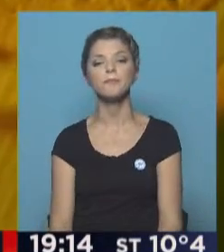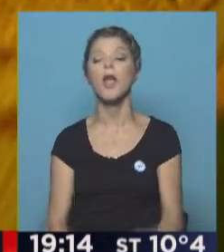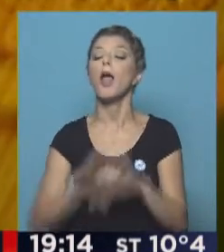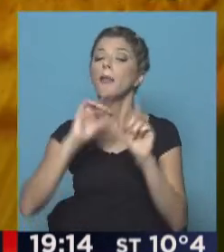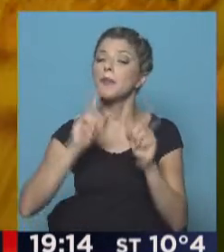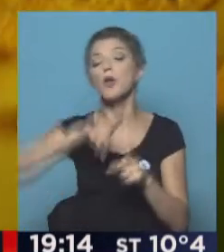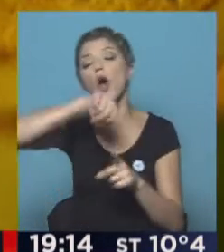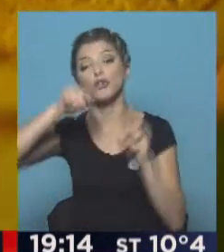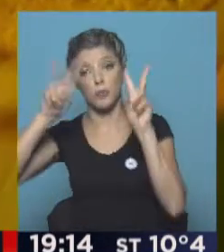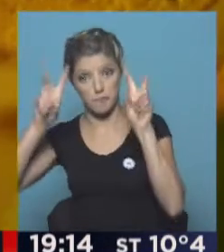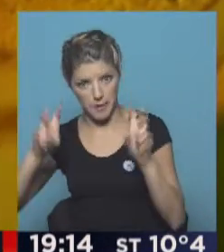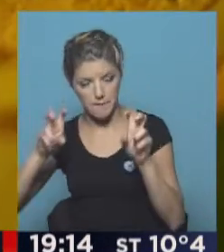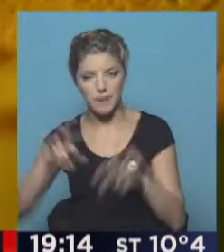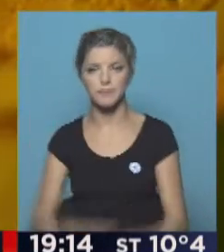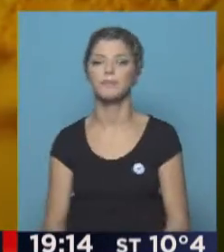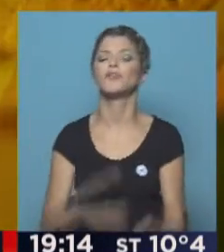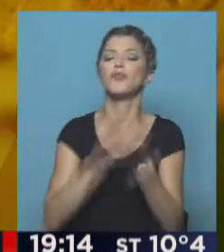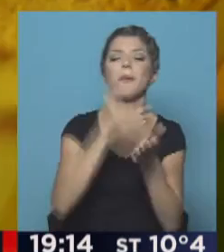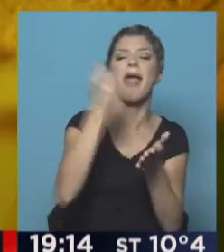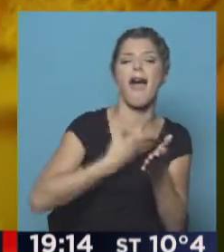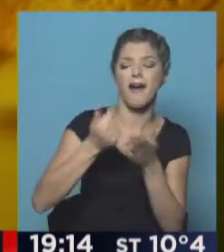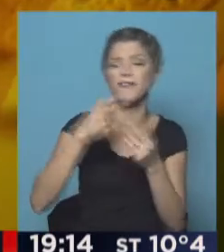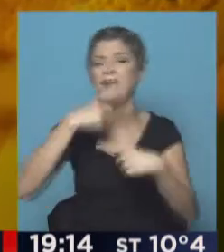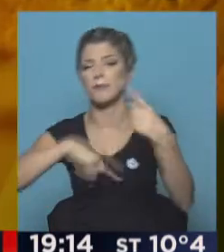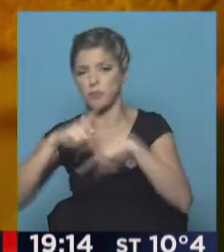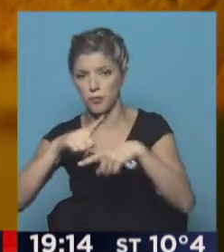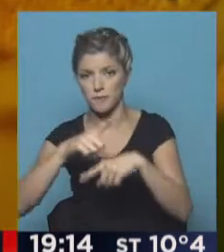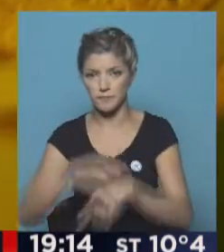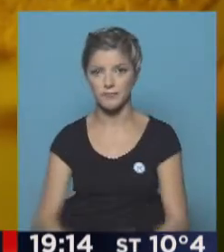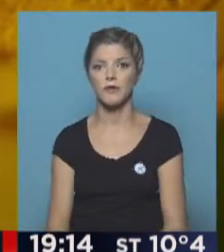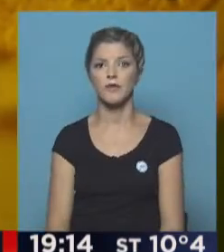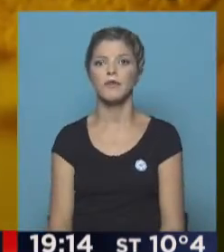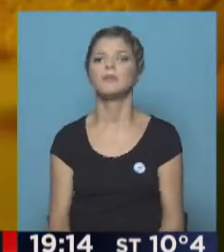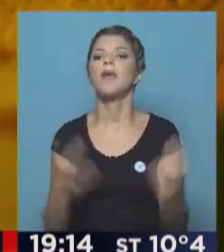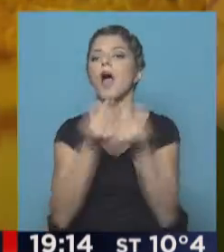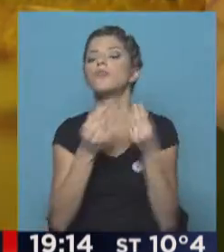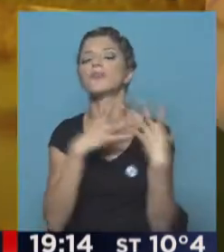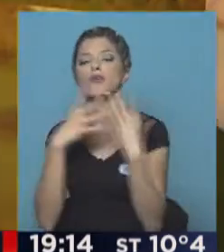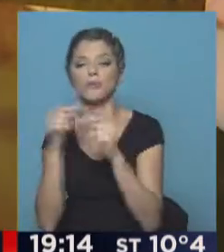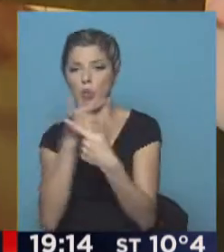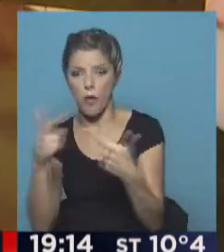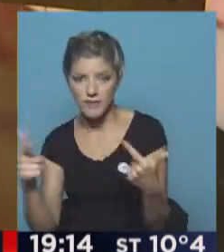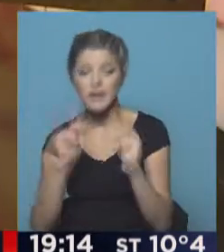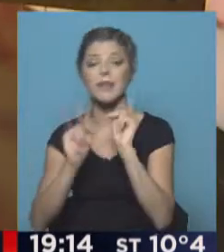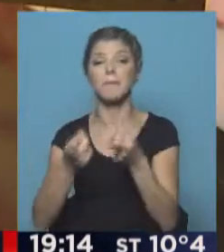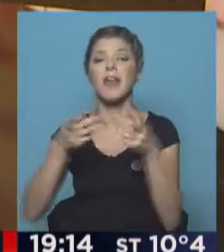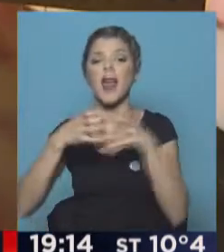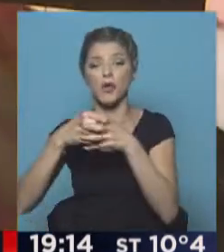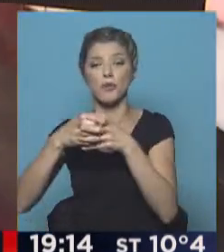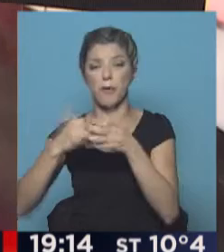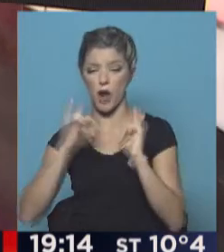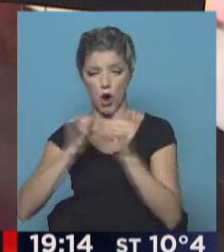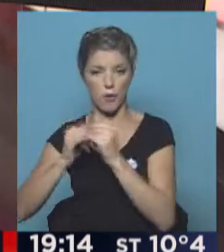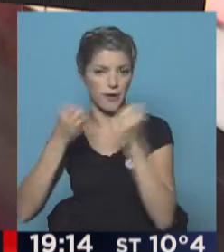en el desmanejo de la AFA y de la dirigencia. Ausencia de sparrings y abandono de las elecciones juveniles. No hay un proyecto